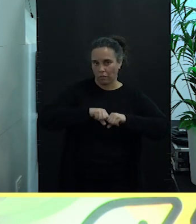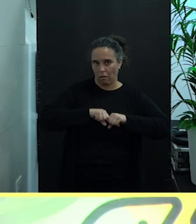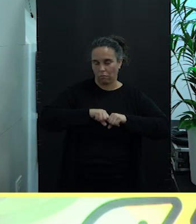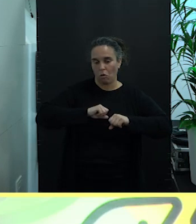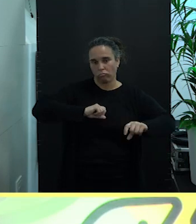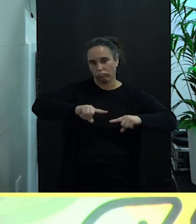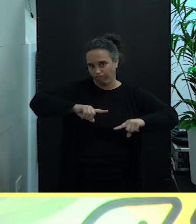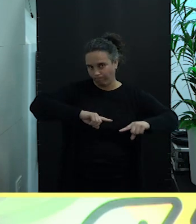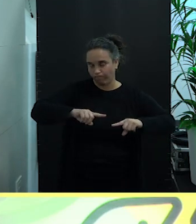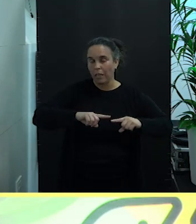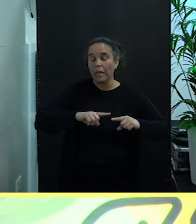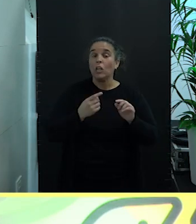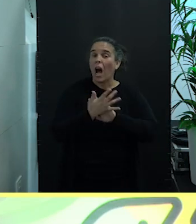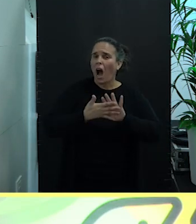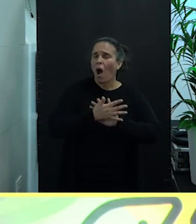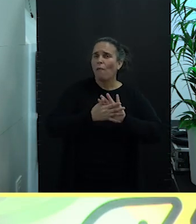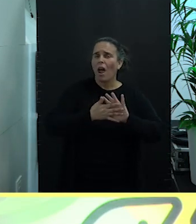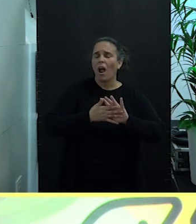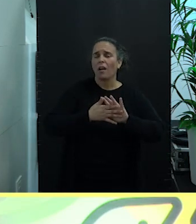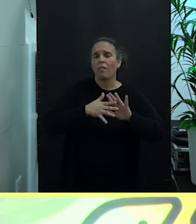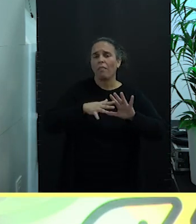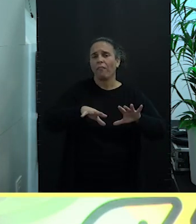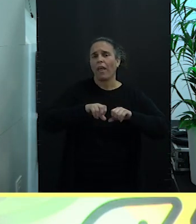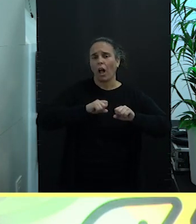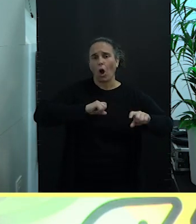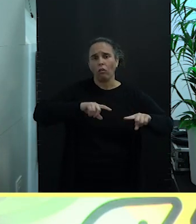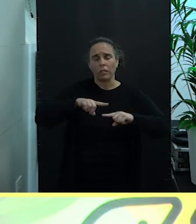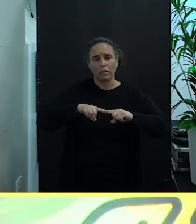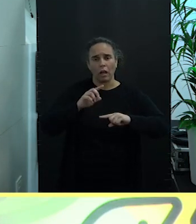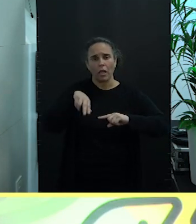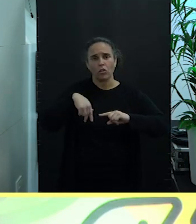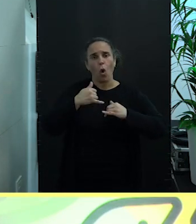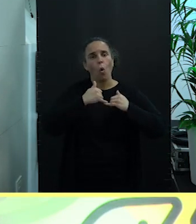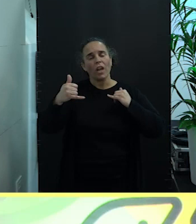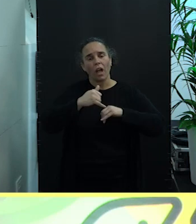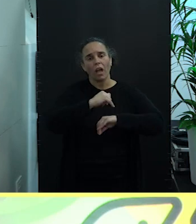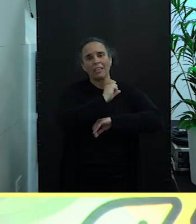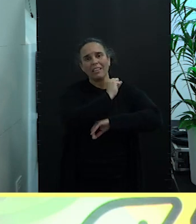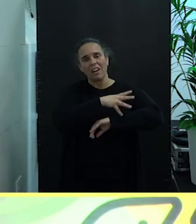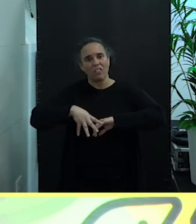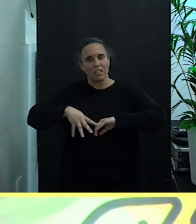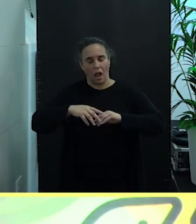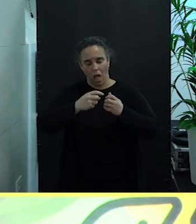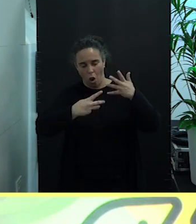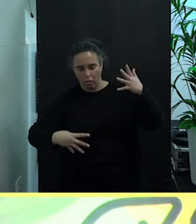Para nosotros la gobernanza es un eje transversal a los otros ejes.